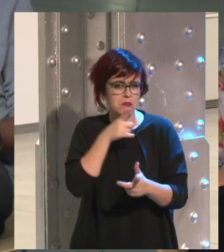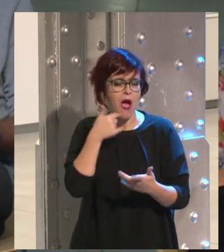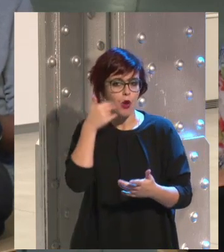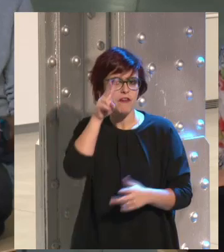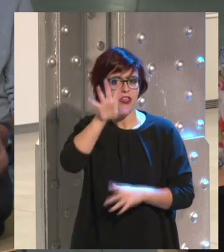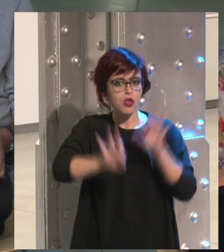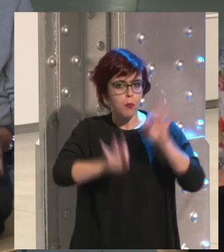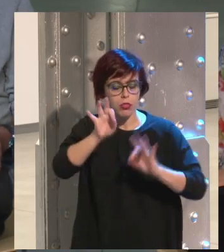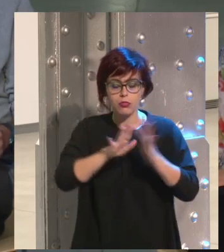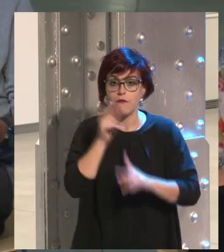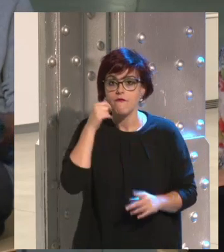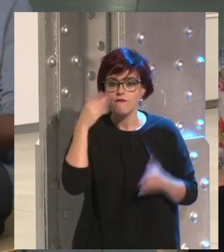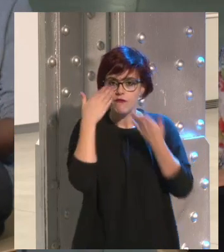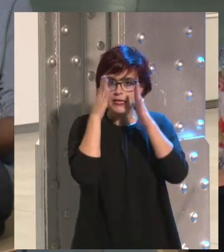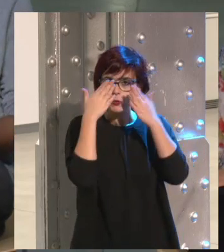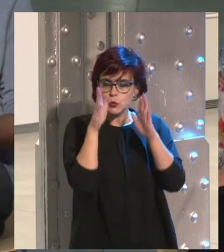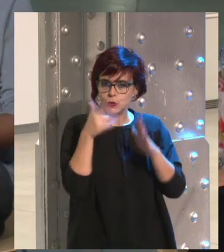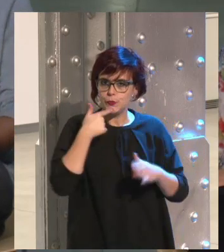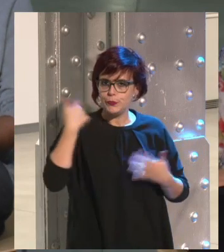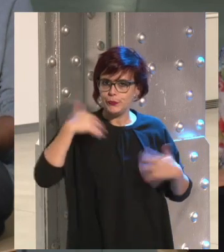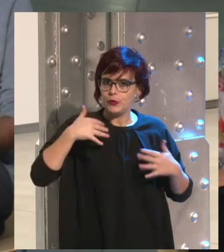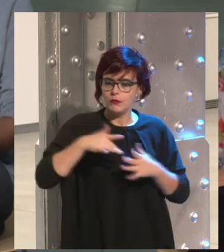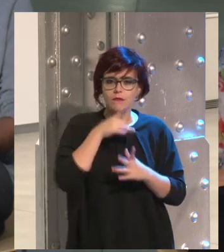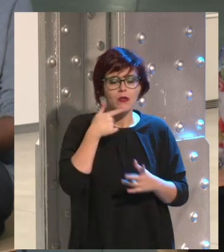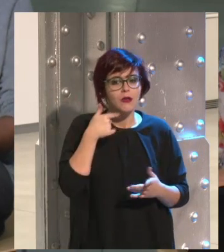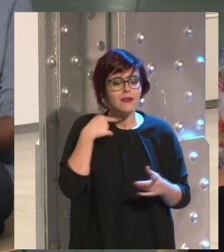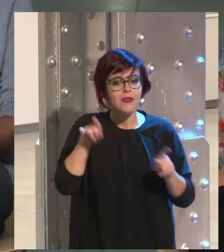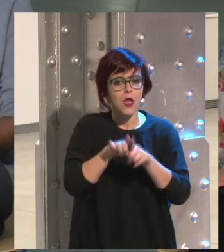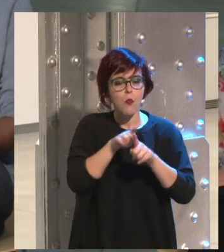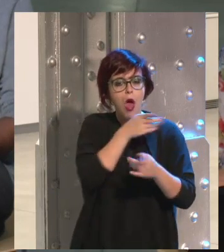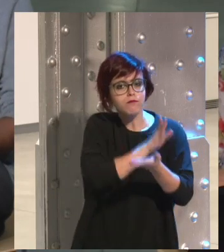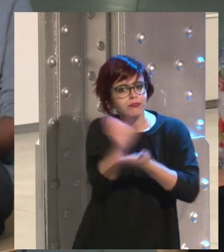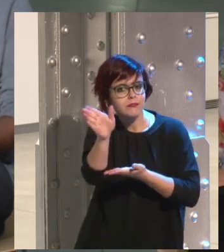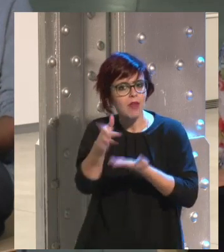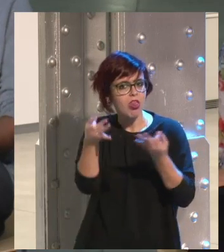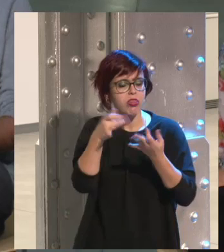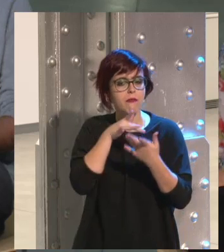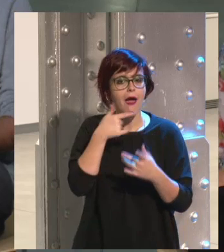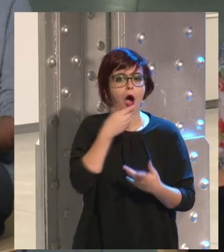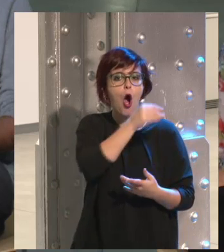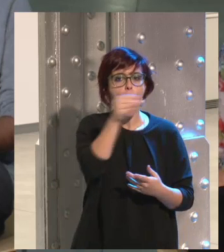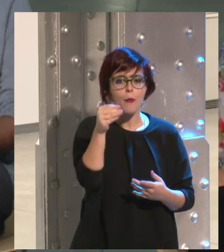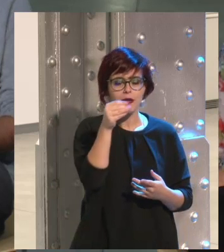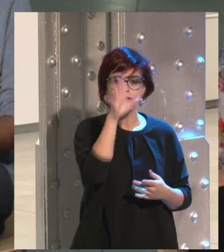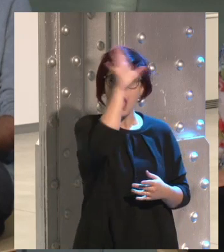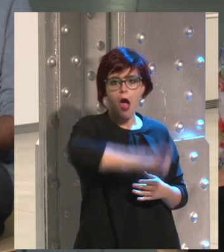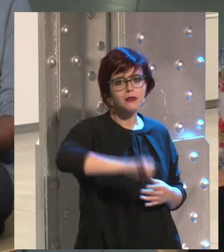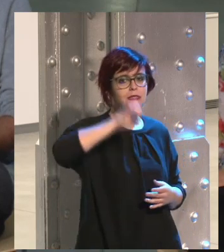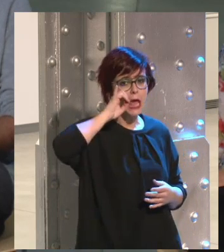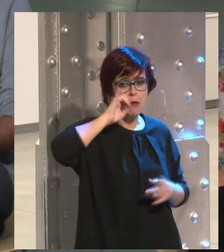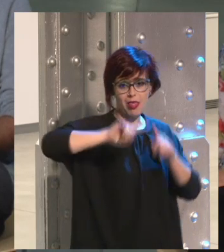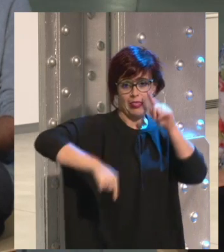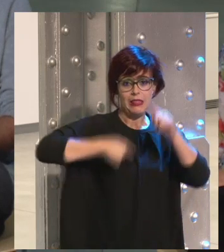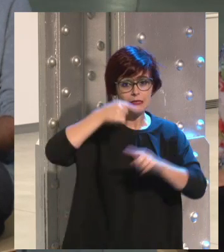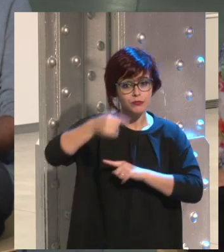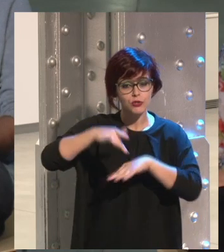así, y dijo Facebook, está envejeciendo mi canal, mi Facebook, tengo que comprar algo joven, y compró Instagram. Y su